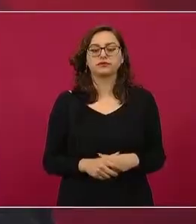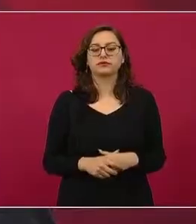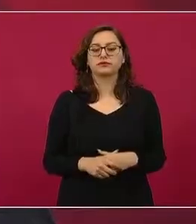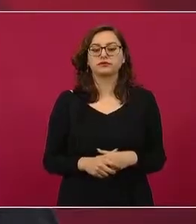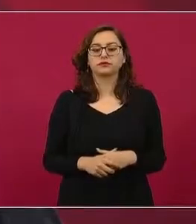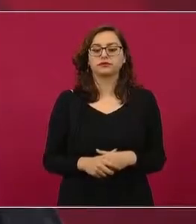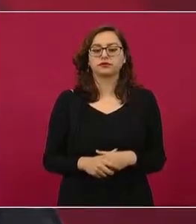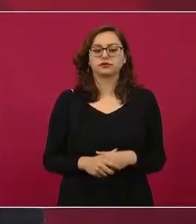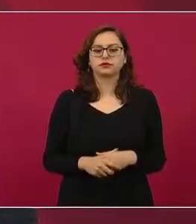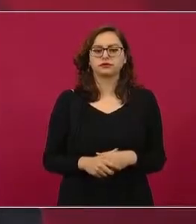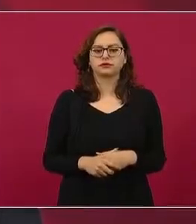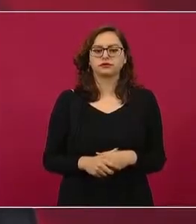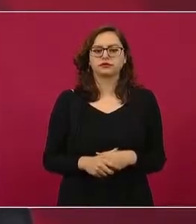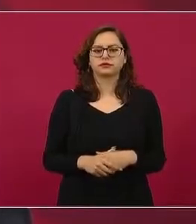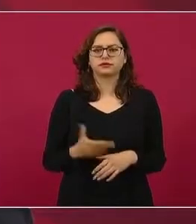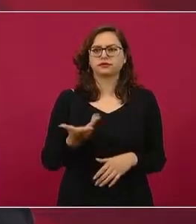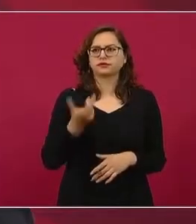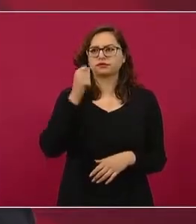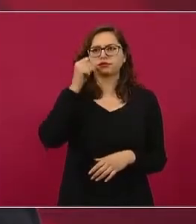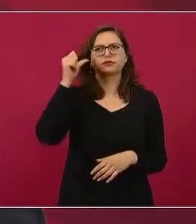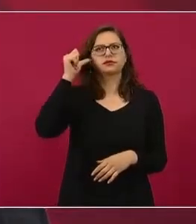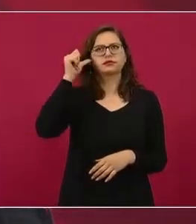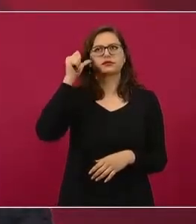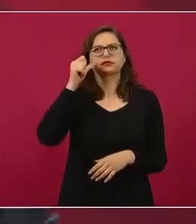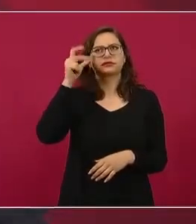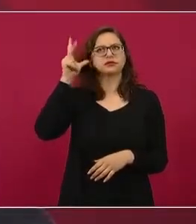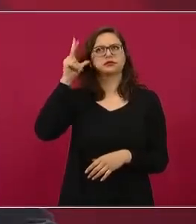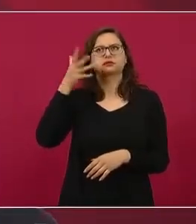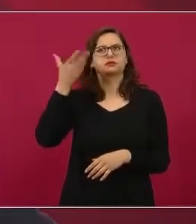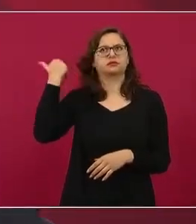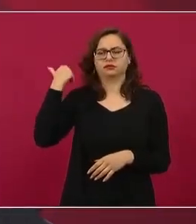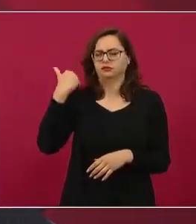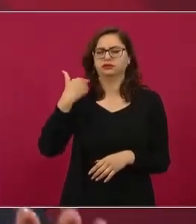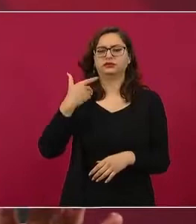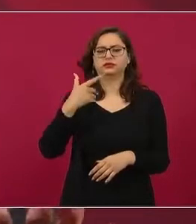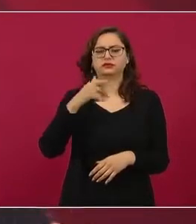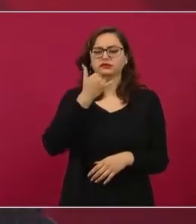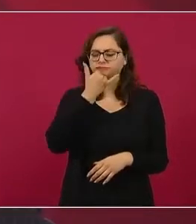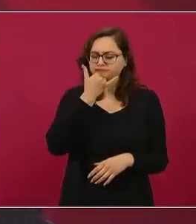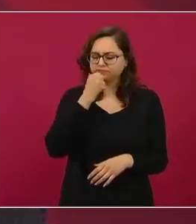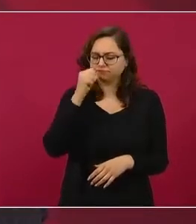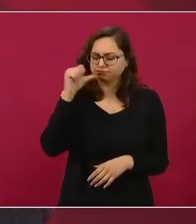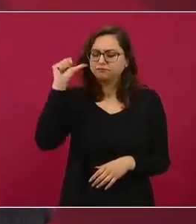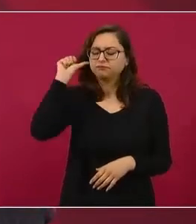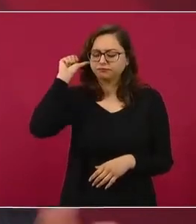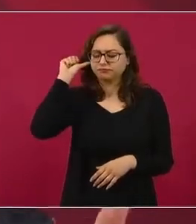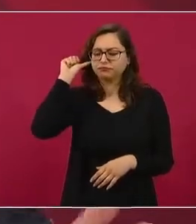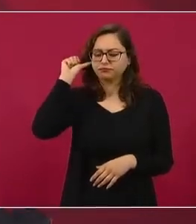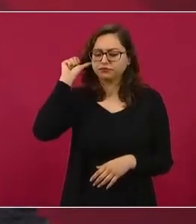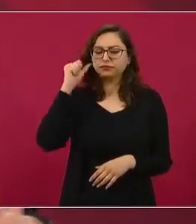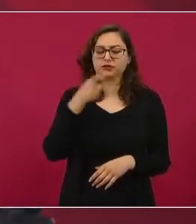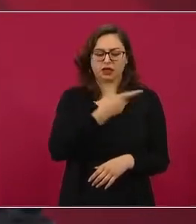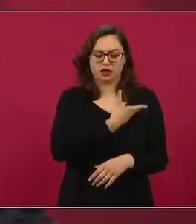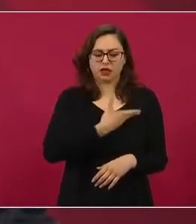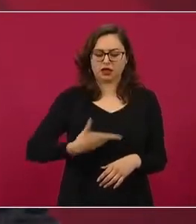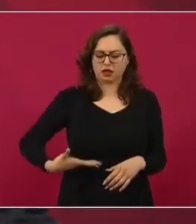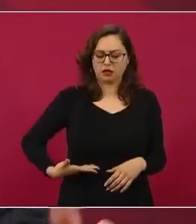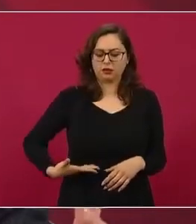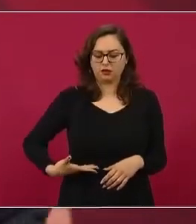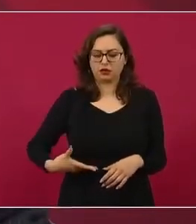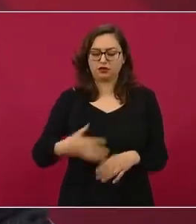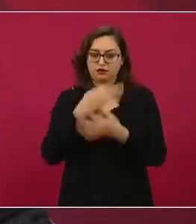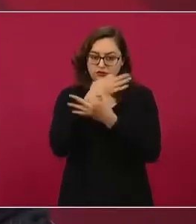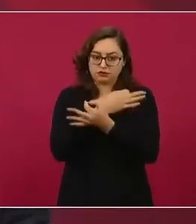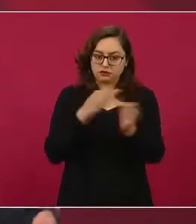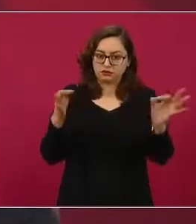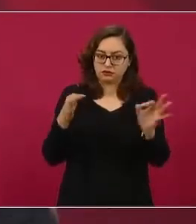ayer o anteayer, ayer tenemos ya un proceso en COFEPRIS